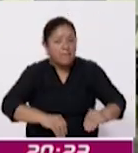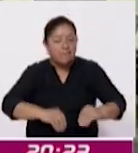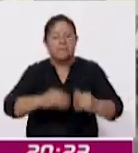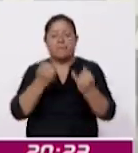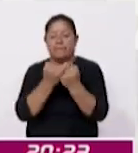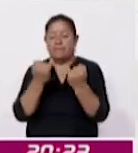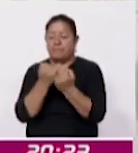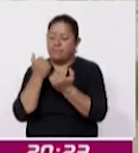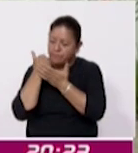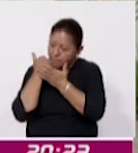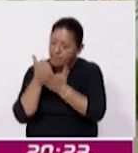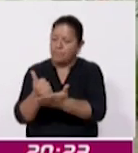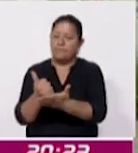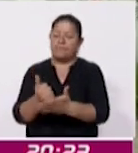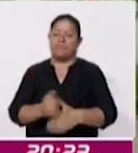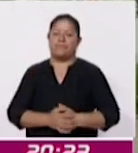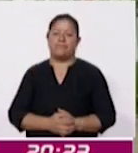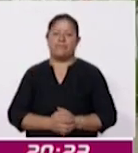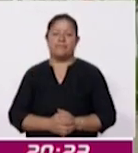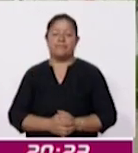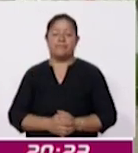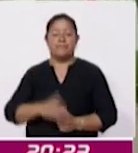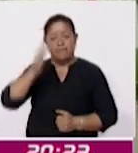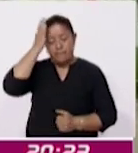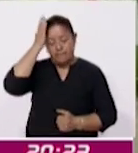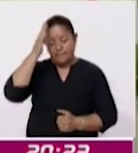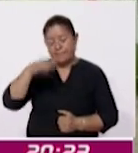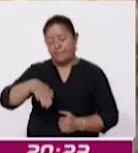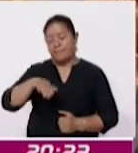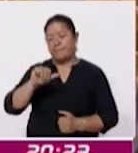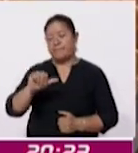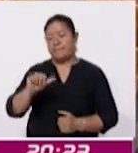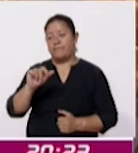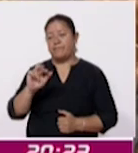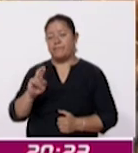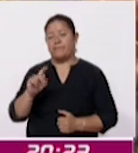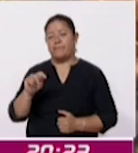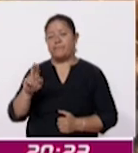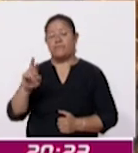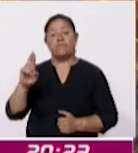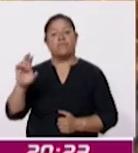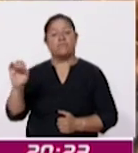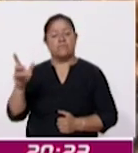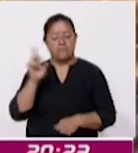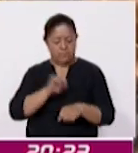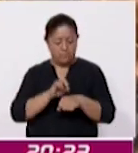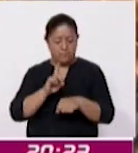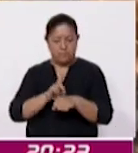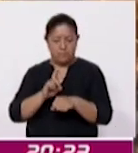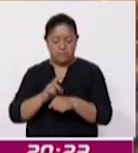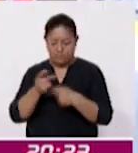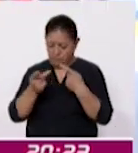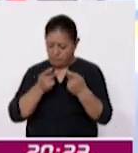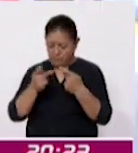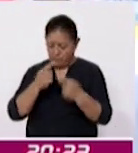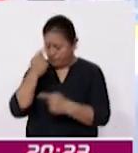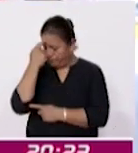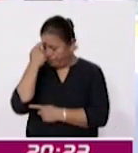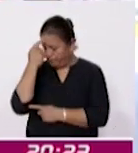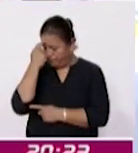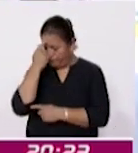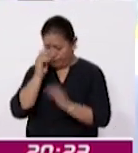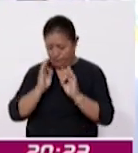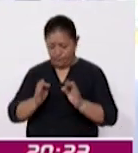ayudar a la ciudadanía. El oficial Miguel Arturo Contreras Hernández todos los días se prepara física, emocional e intelectualmente